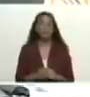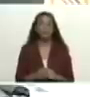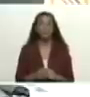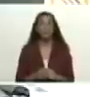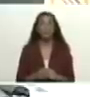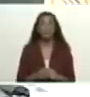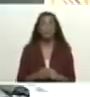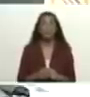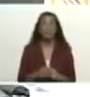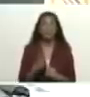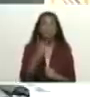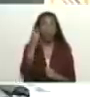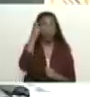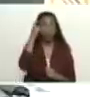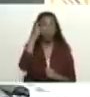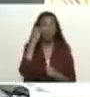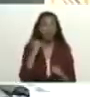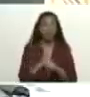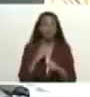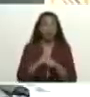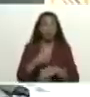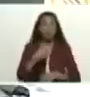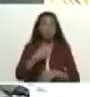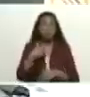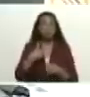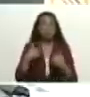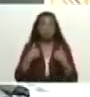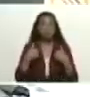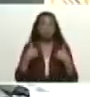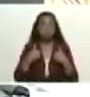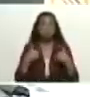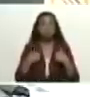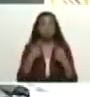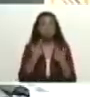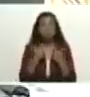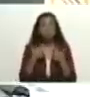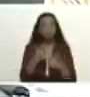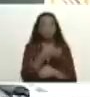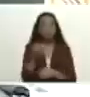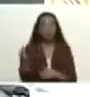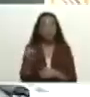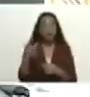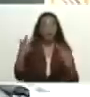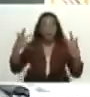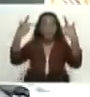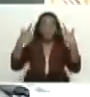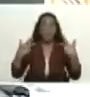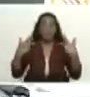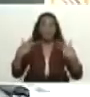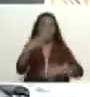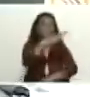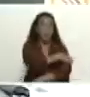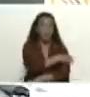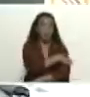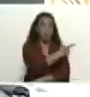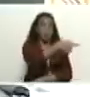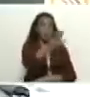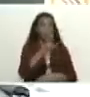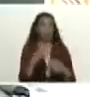dos días extraordinarios de verdad la prensa quedó loca la derecha quedó loca